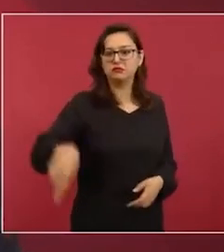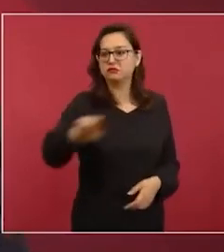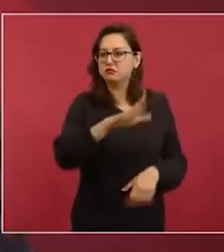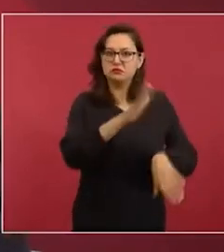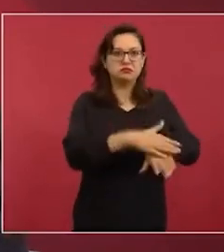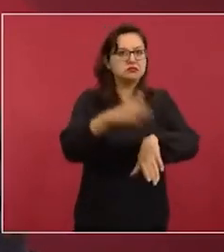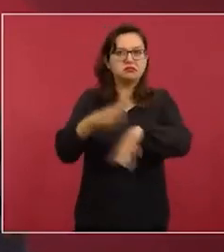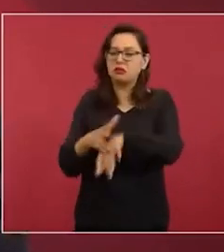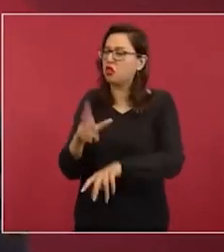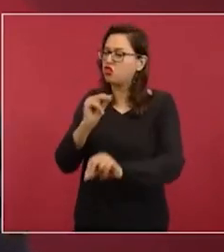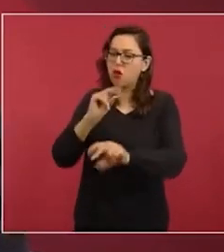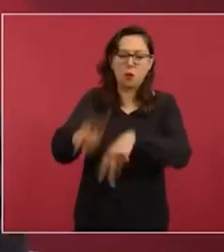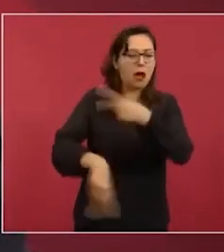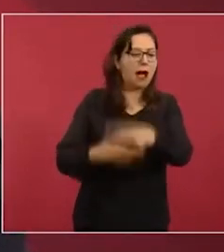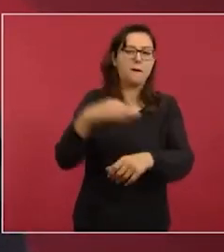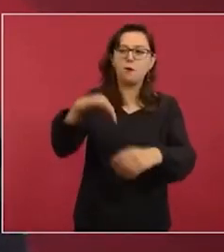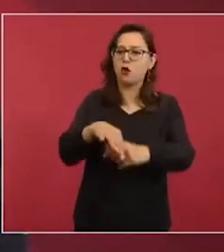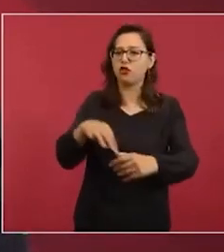participe.